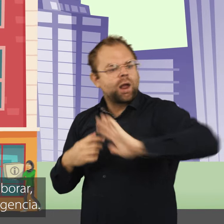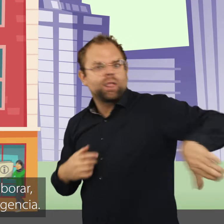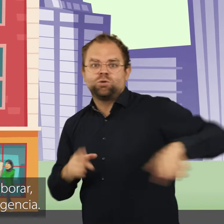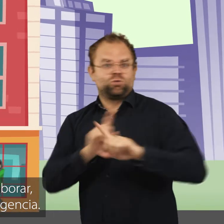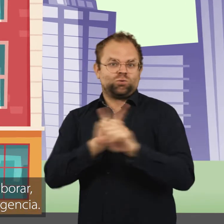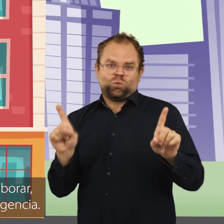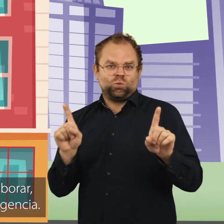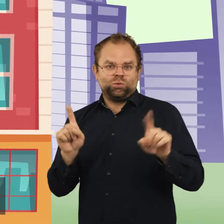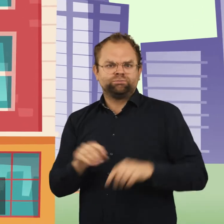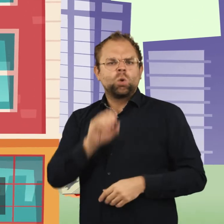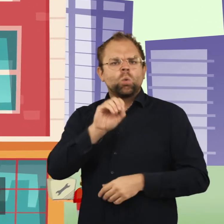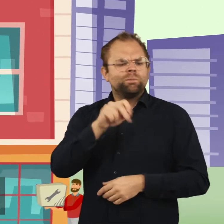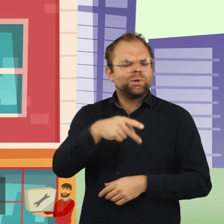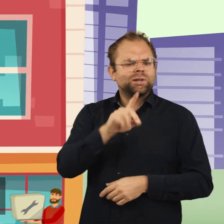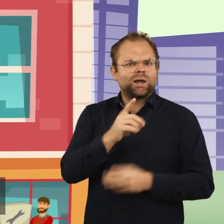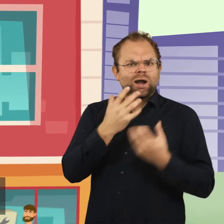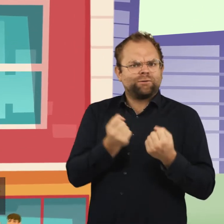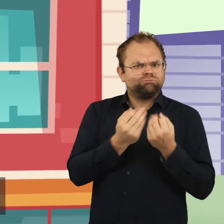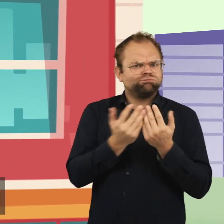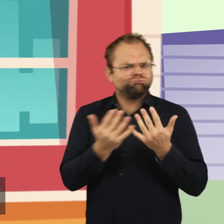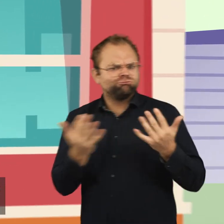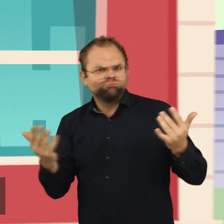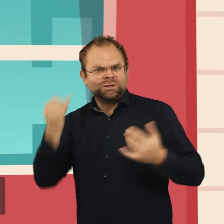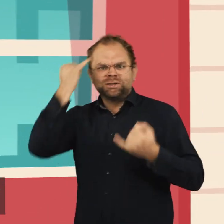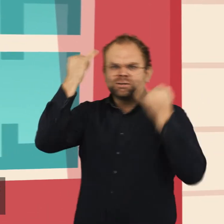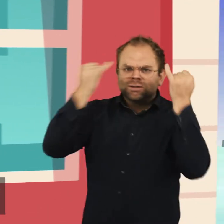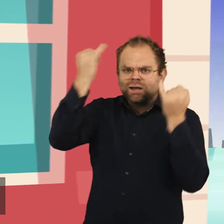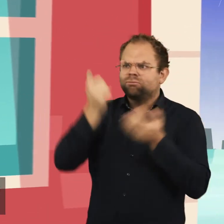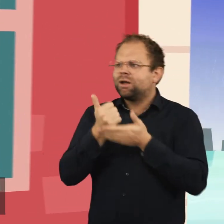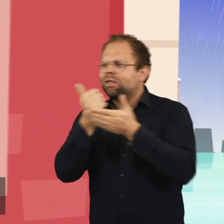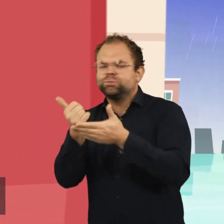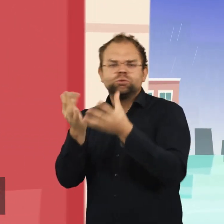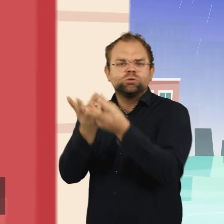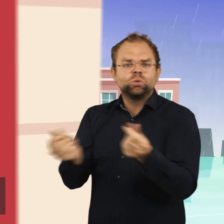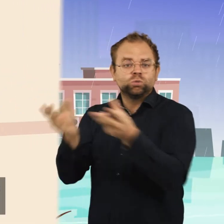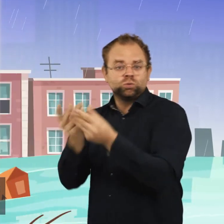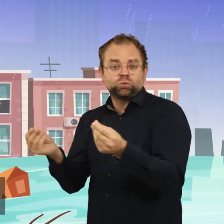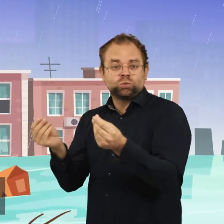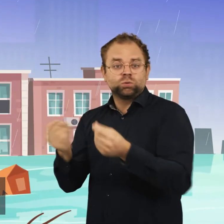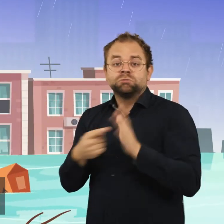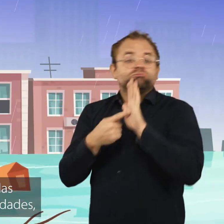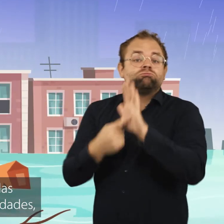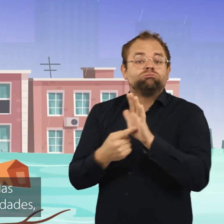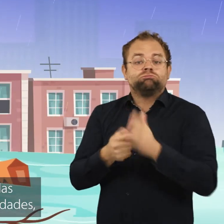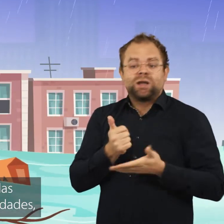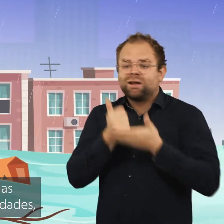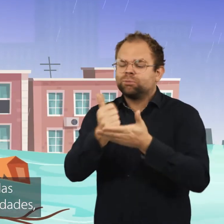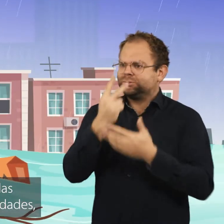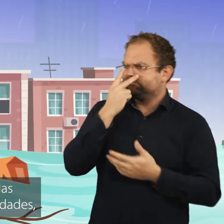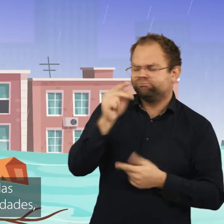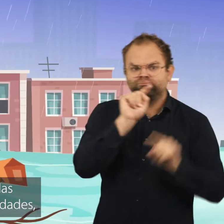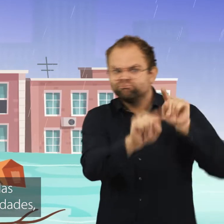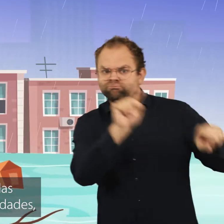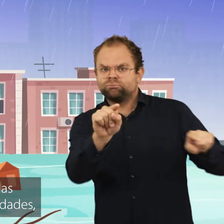una crisis de emergencia. Las OPD ofrecen diversas soluciones en todos los estadios de una crisis. Ellas